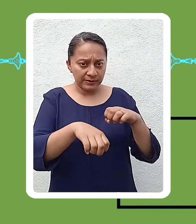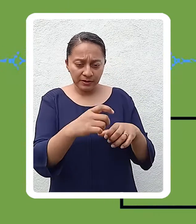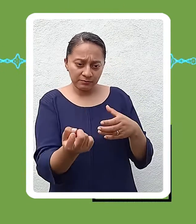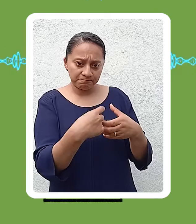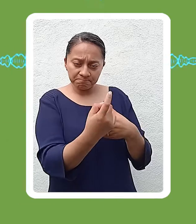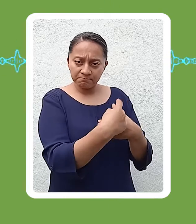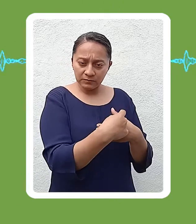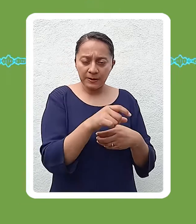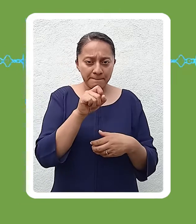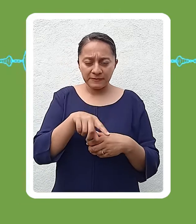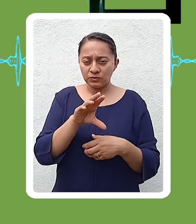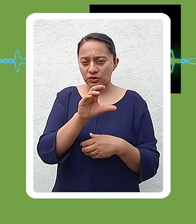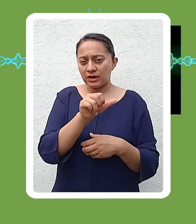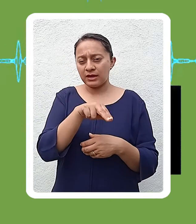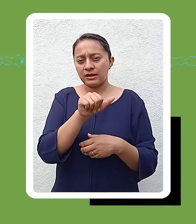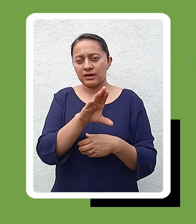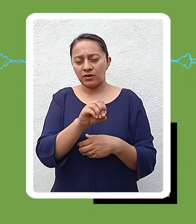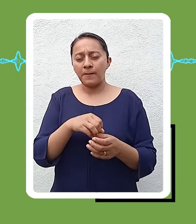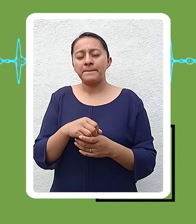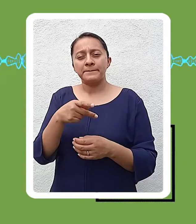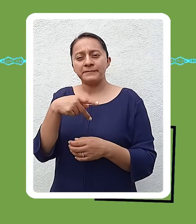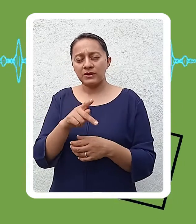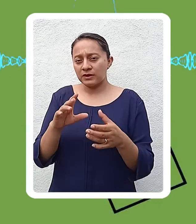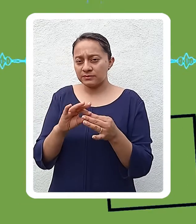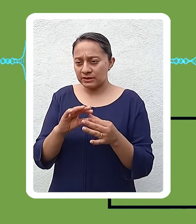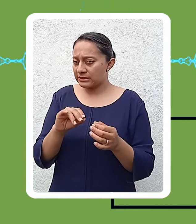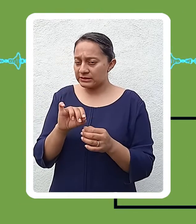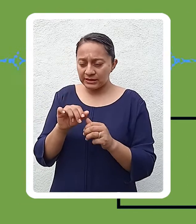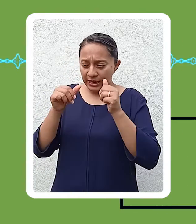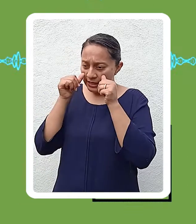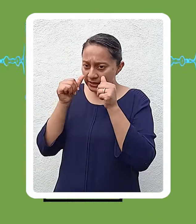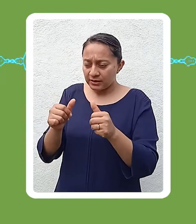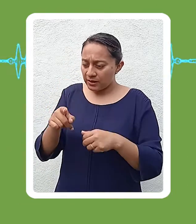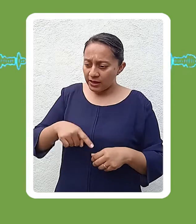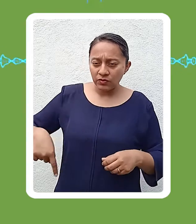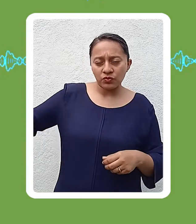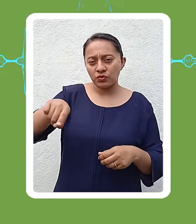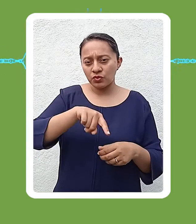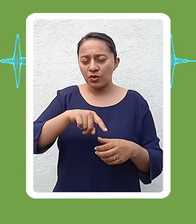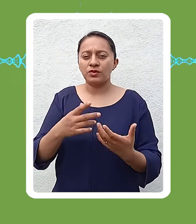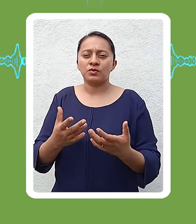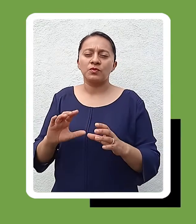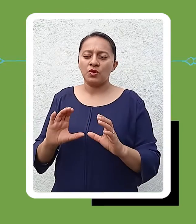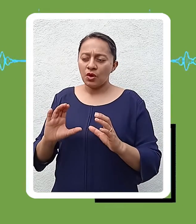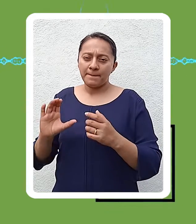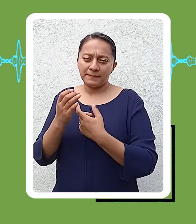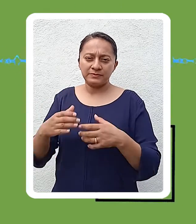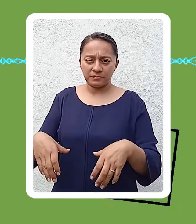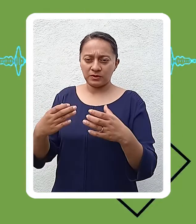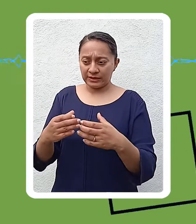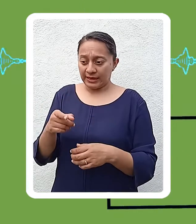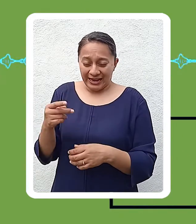los socios de Cámara de Comercio quienes dependen de este insumo de manera importante para su operatividad y de